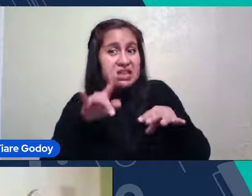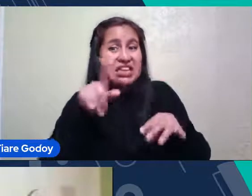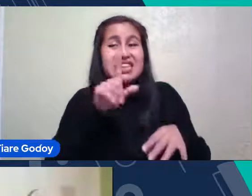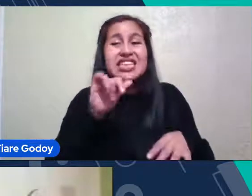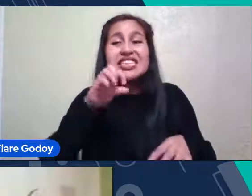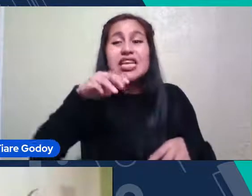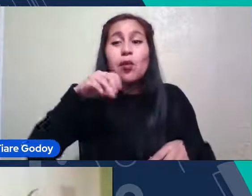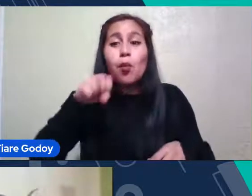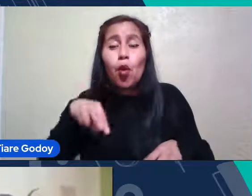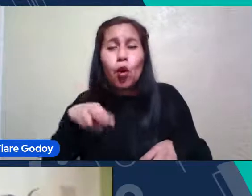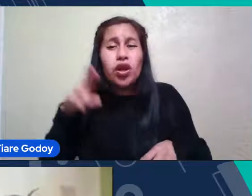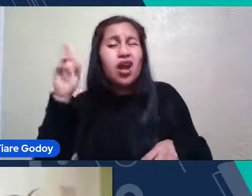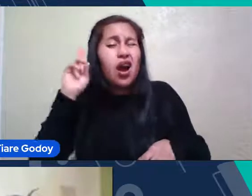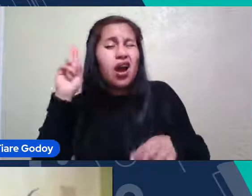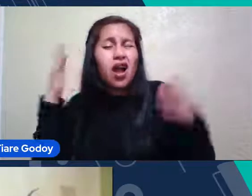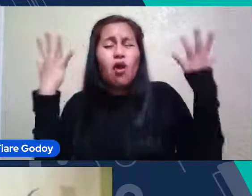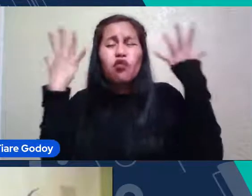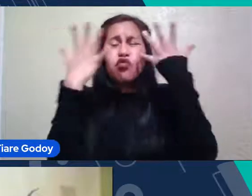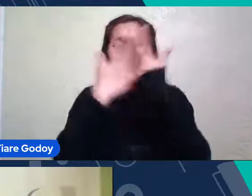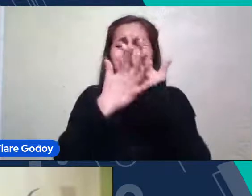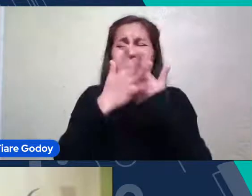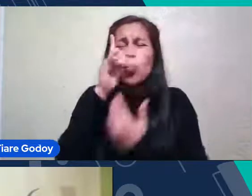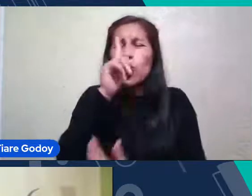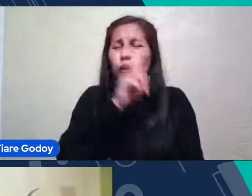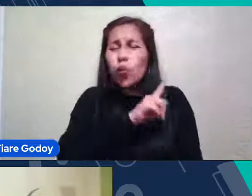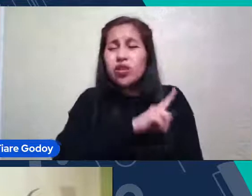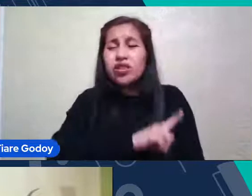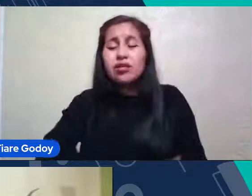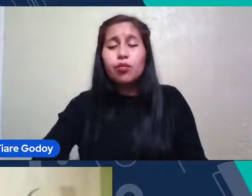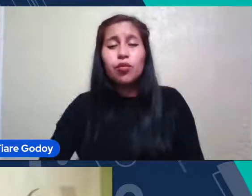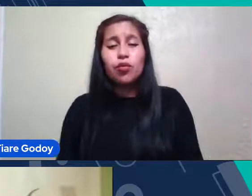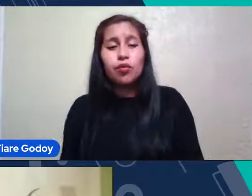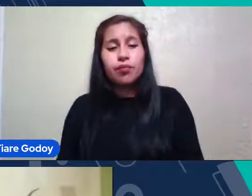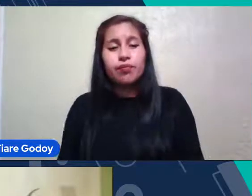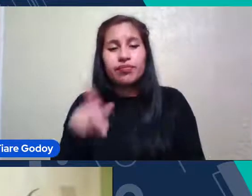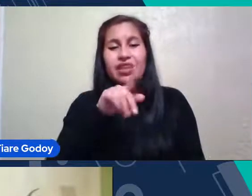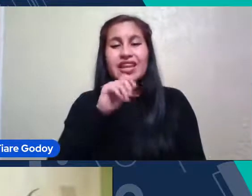Audio Se Confundió Un Poco La Última Frase Sobre Starlink